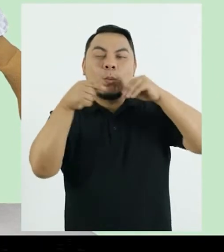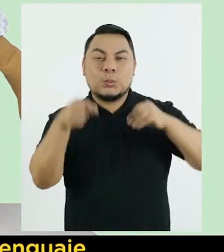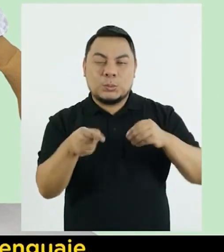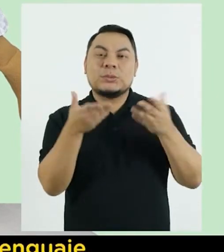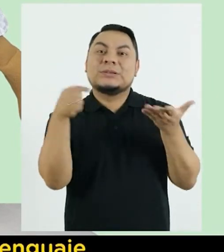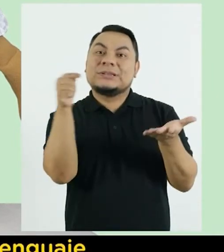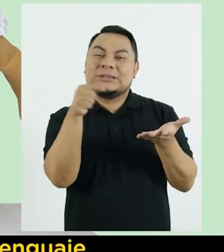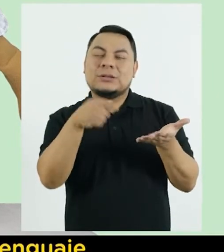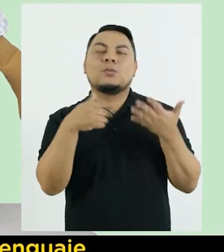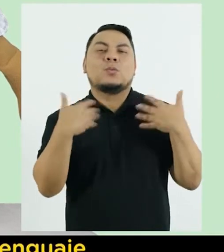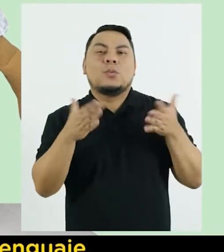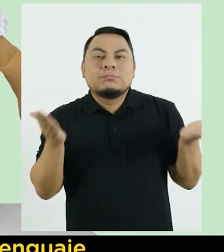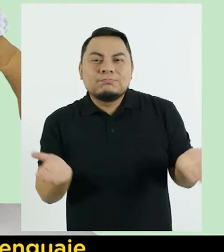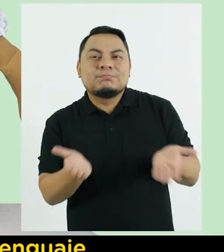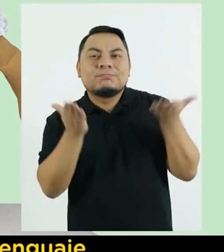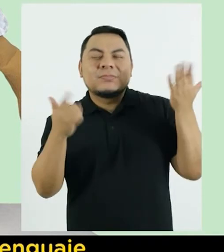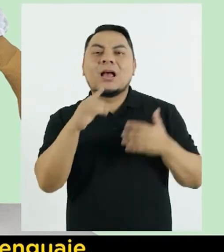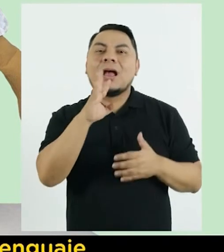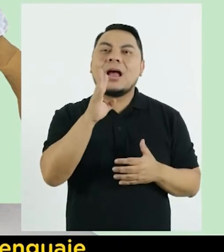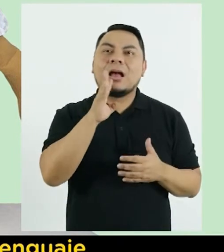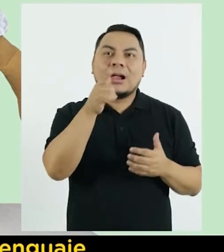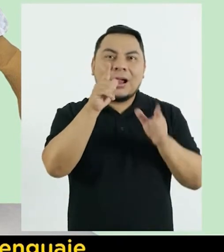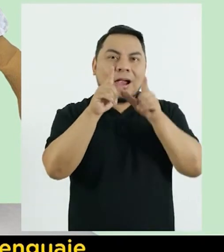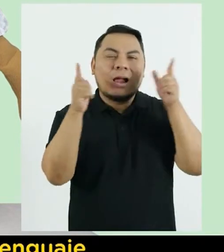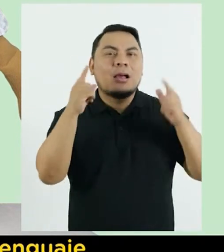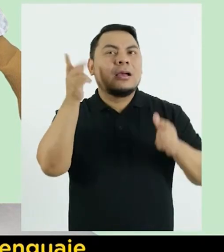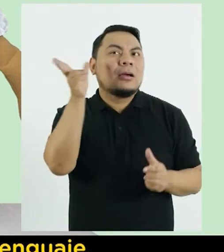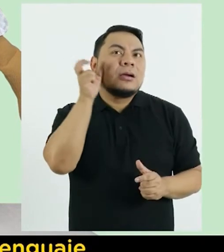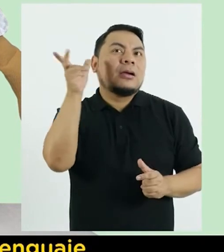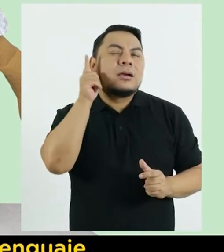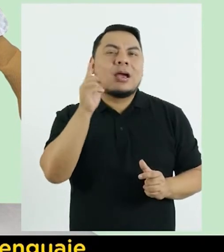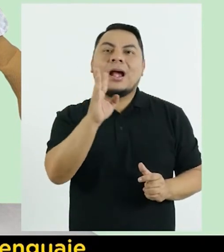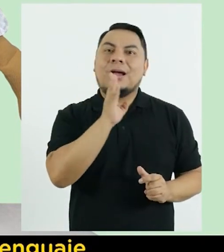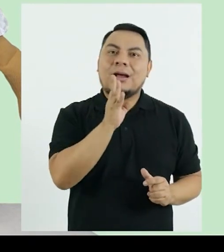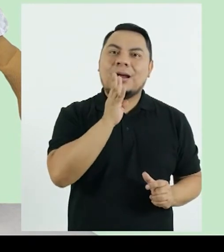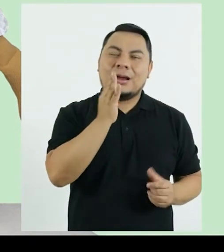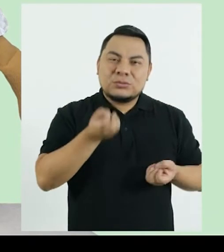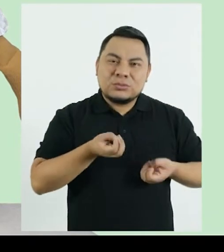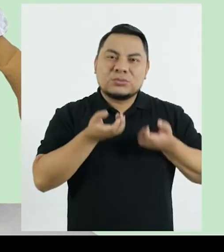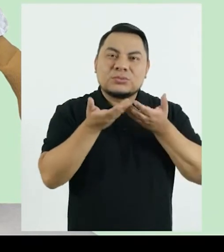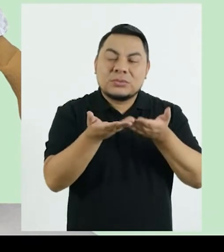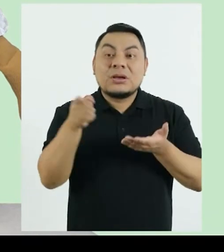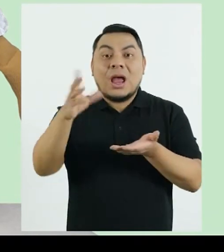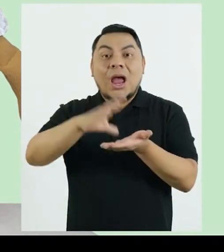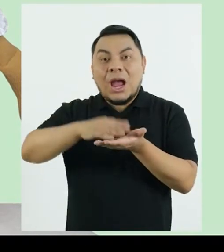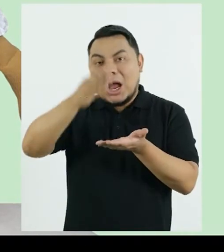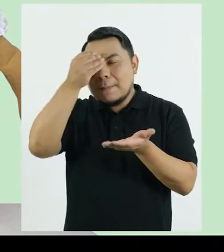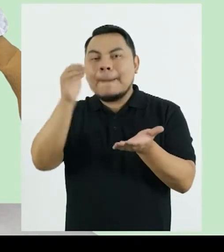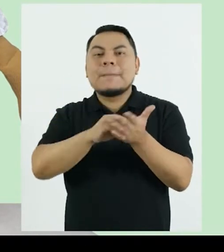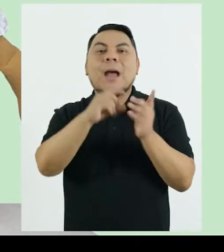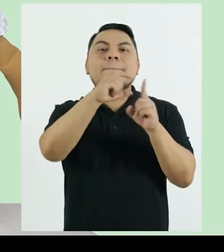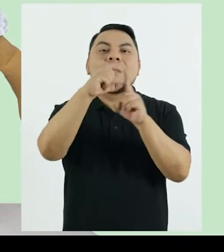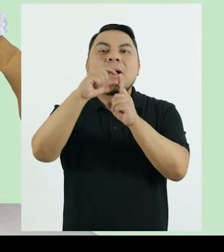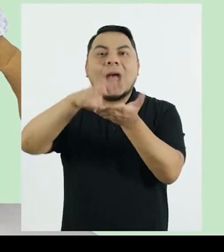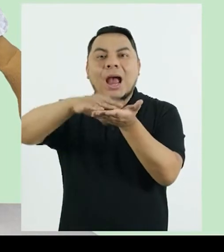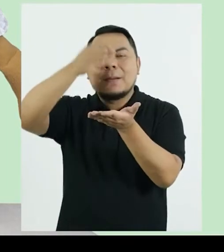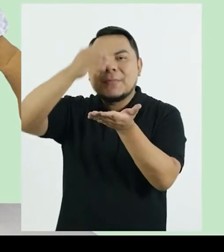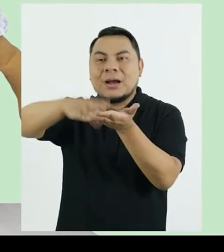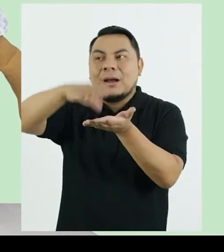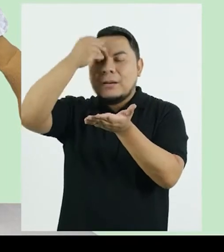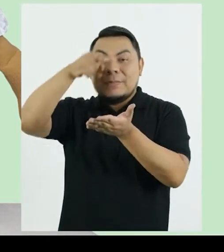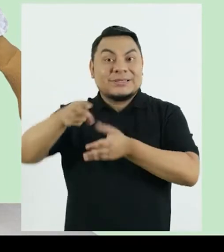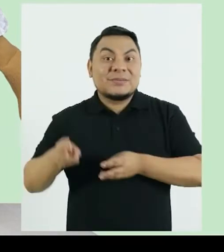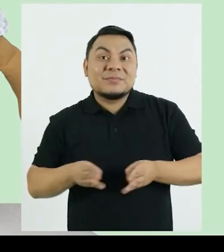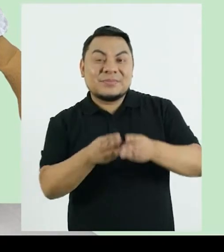Los cuentos y las historias estimulan el lenguaje Permiten a los pequeños aprender